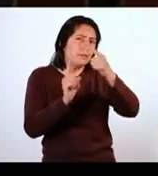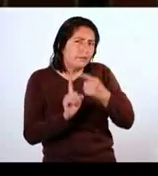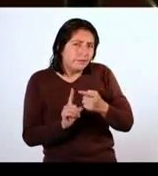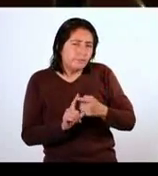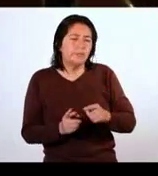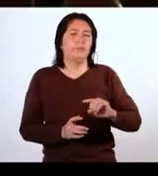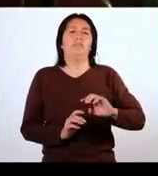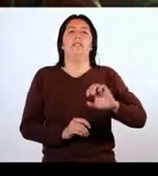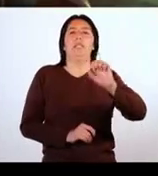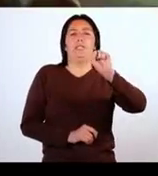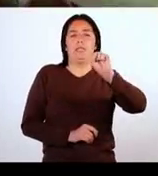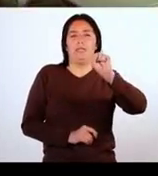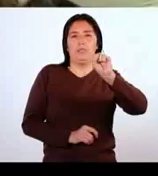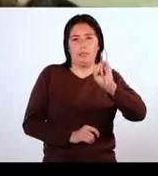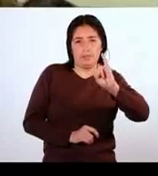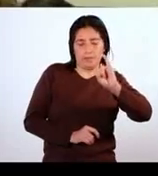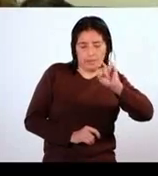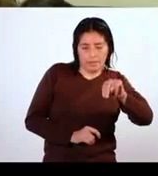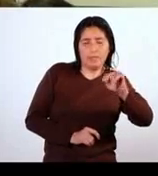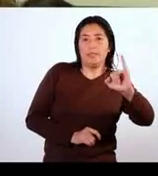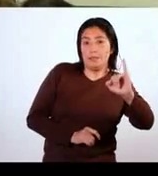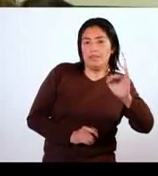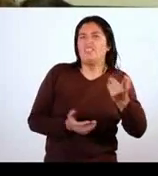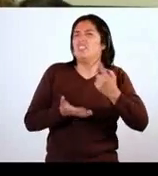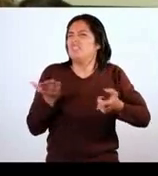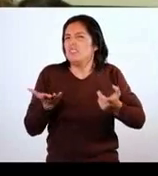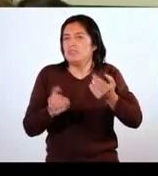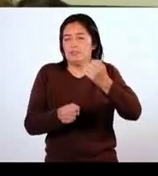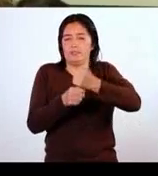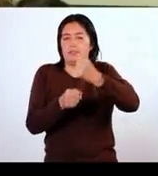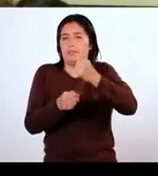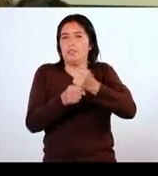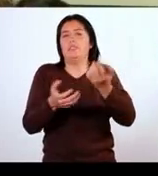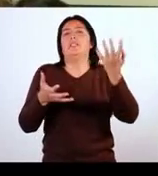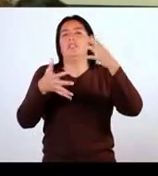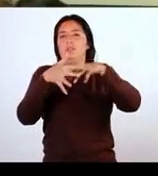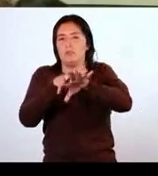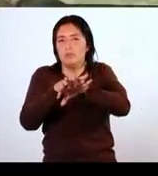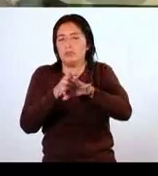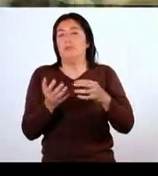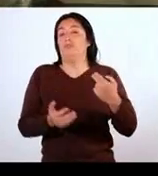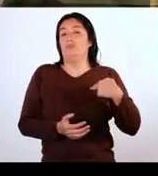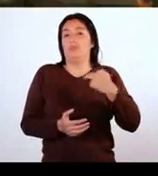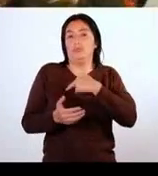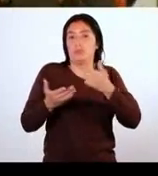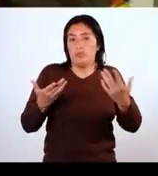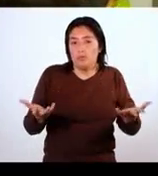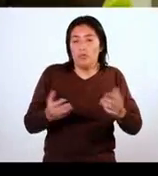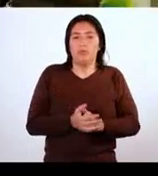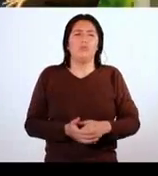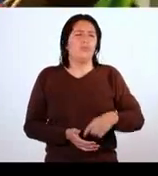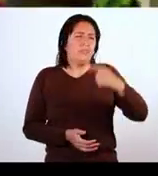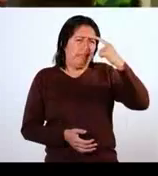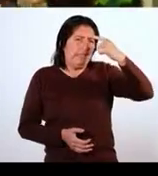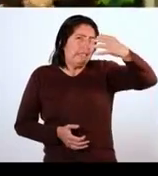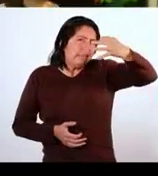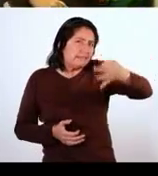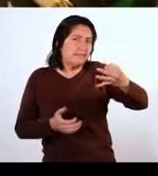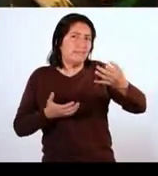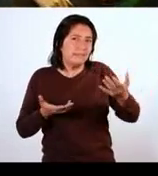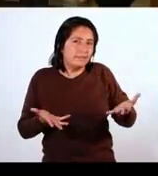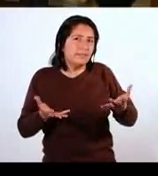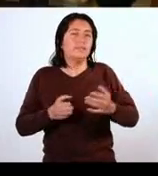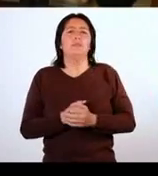Sociedad Nacional de Industrias es el de trabajar la inclusión. Nosotros somos unos firmes creyentes